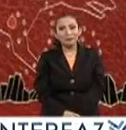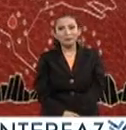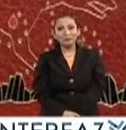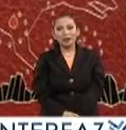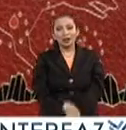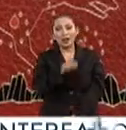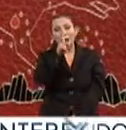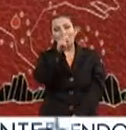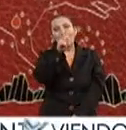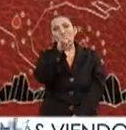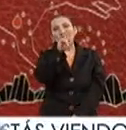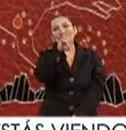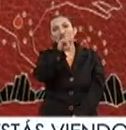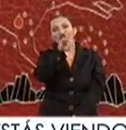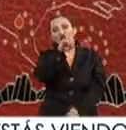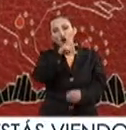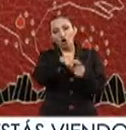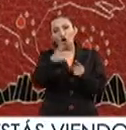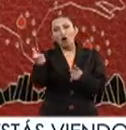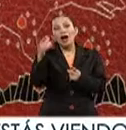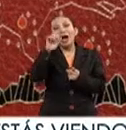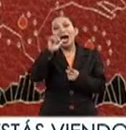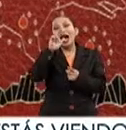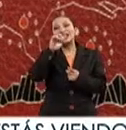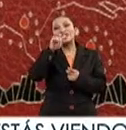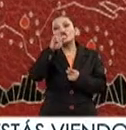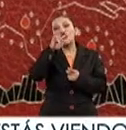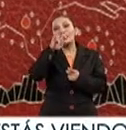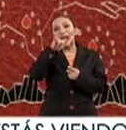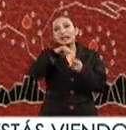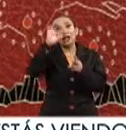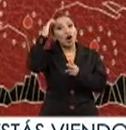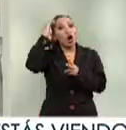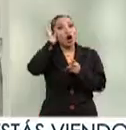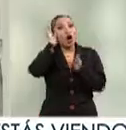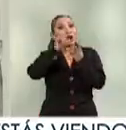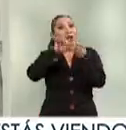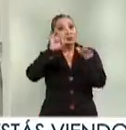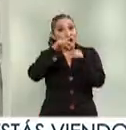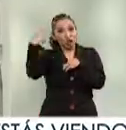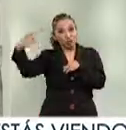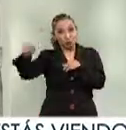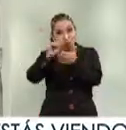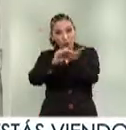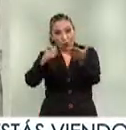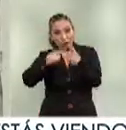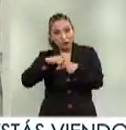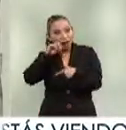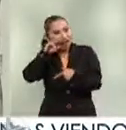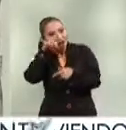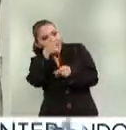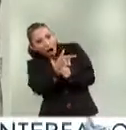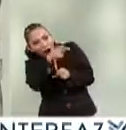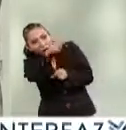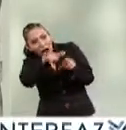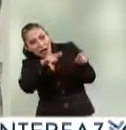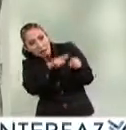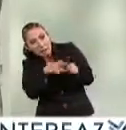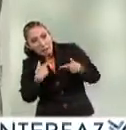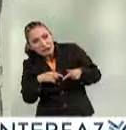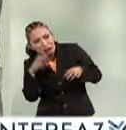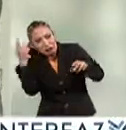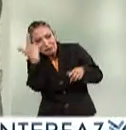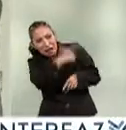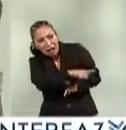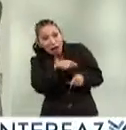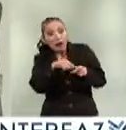Plinio II, Aristóteles y Cristóbal Colón describieron en sus textos personas y animales pero también